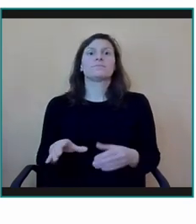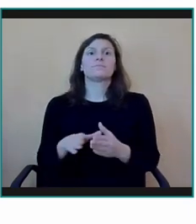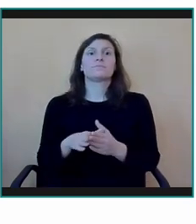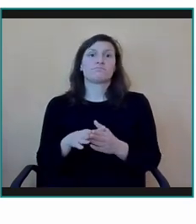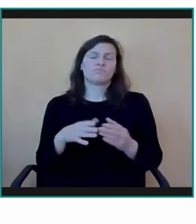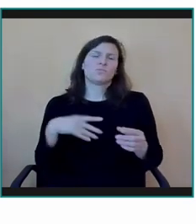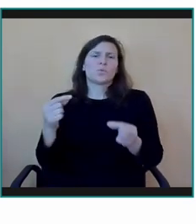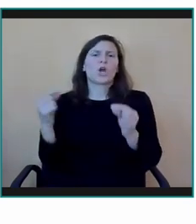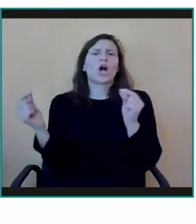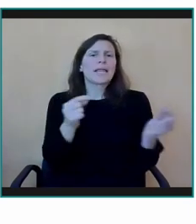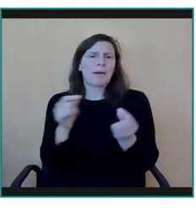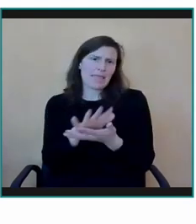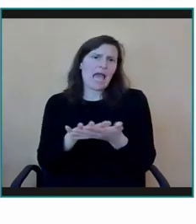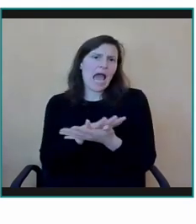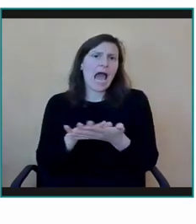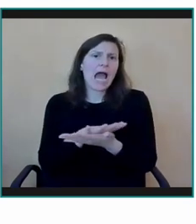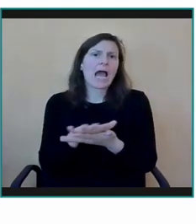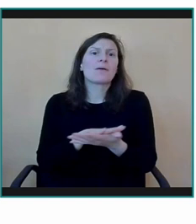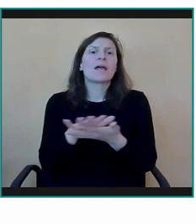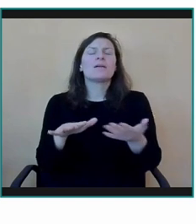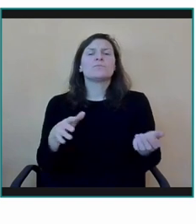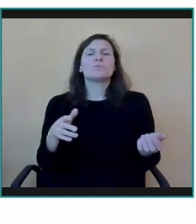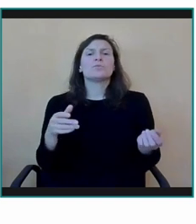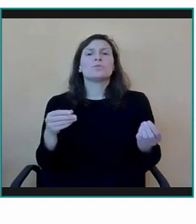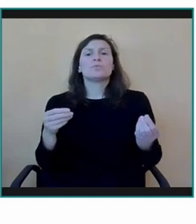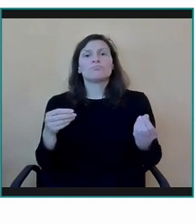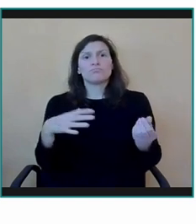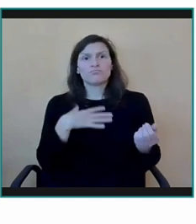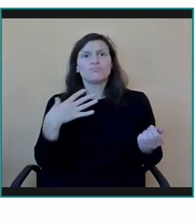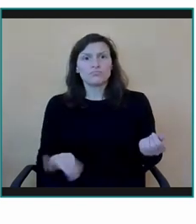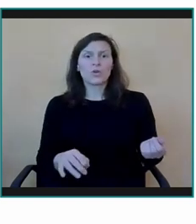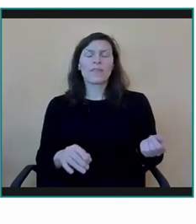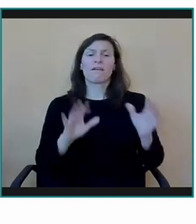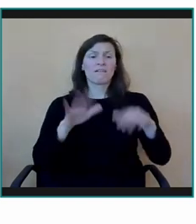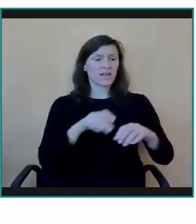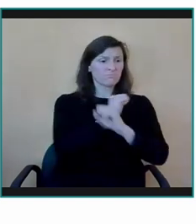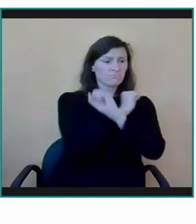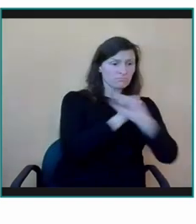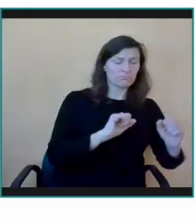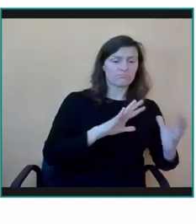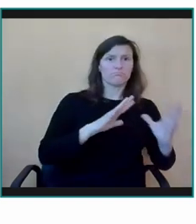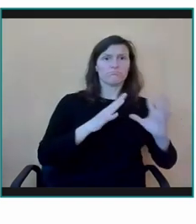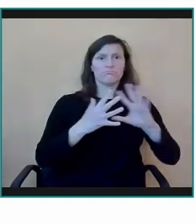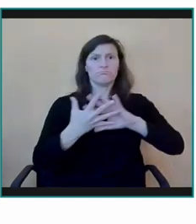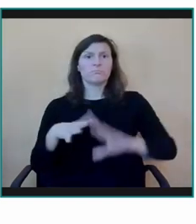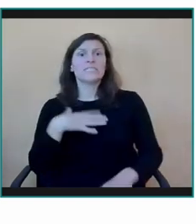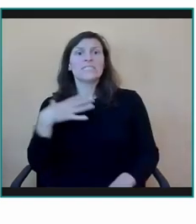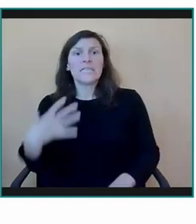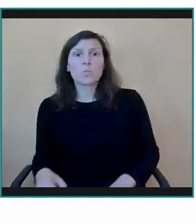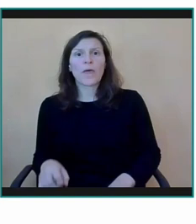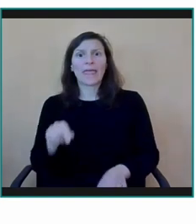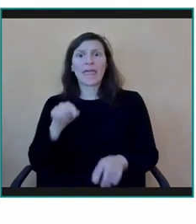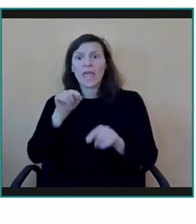saldrán, deducir muchas lecturas, muchos aprendizajes que nos van a ayudar a otros centros a